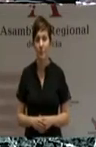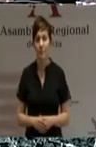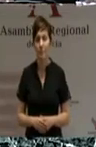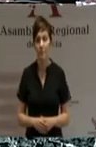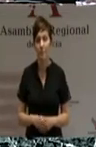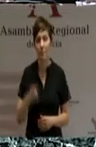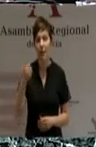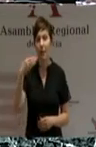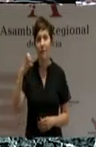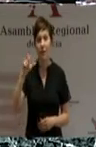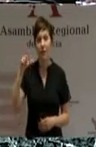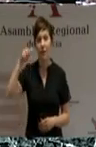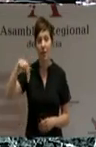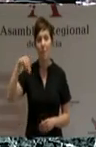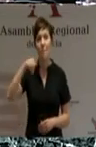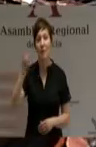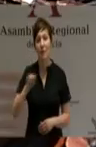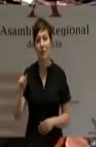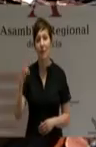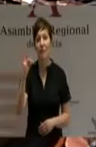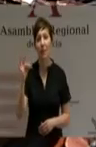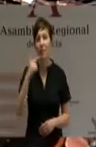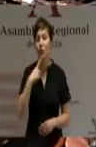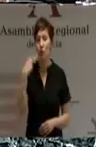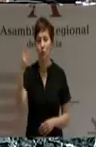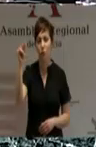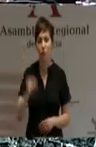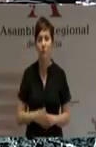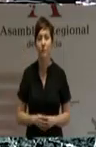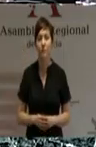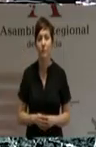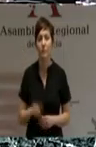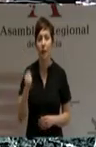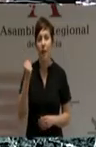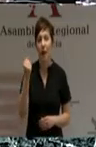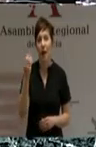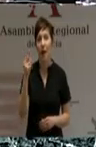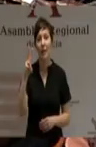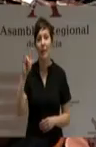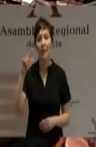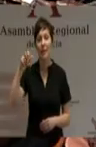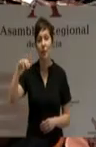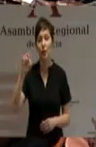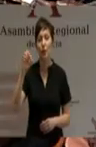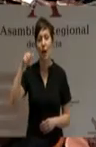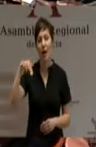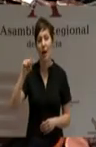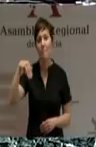Avellán Martínez Francisco. No. Aquilino Artero Ana María. Sí.